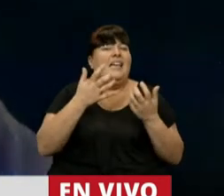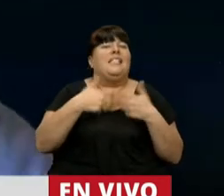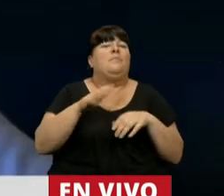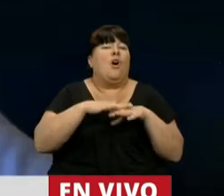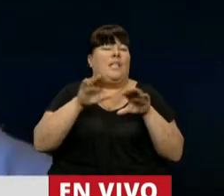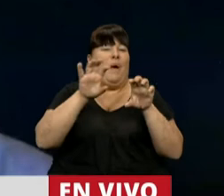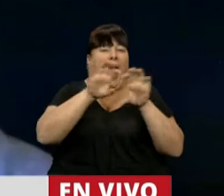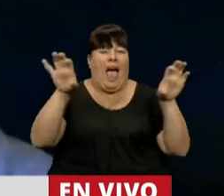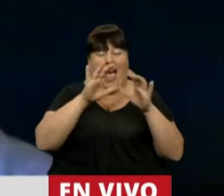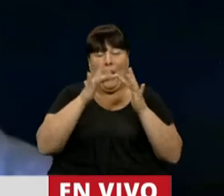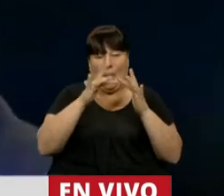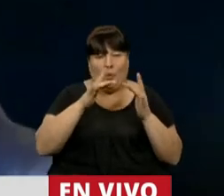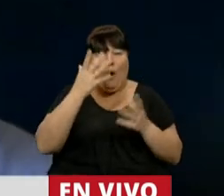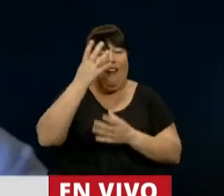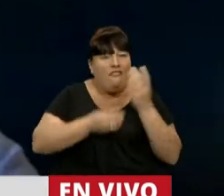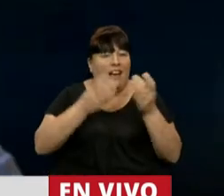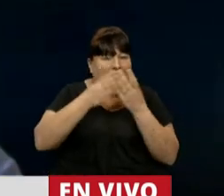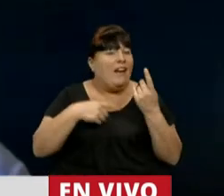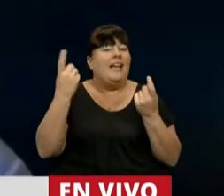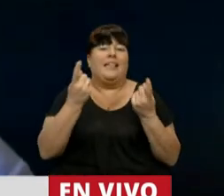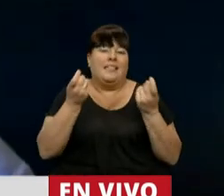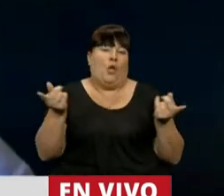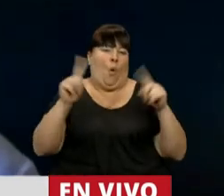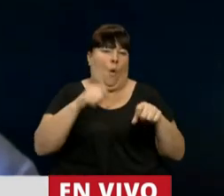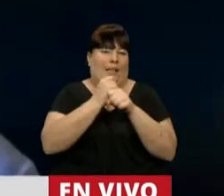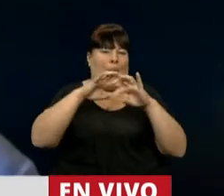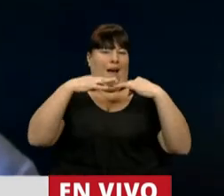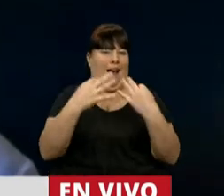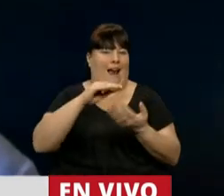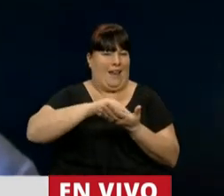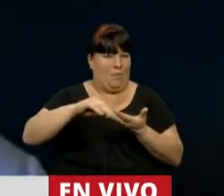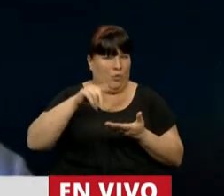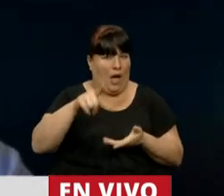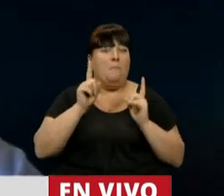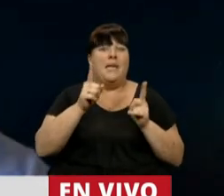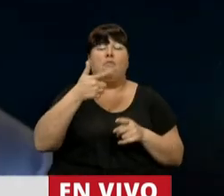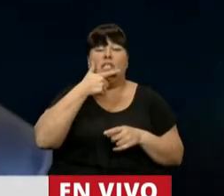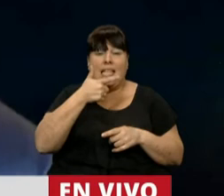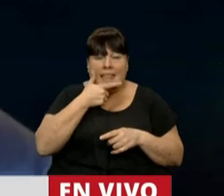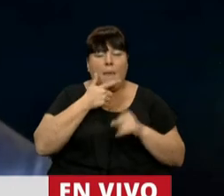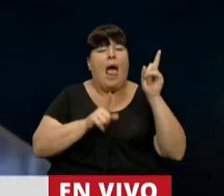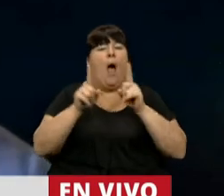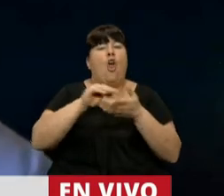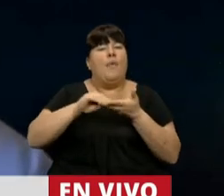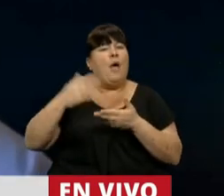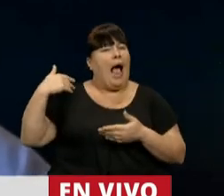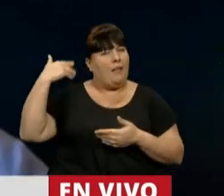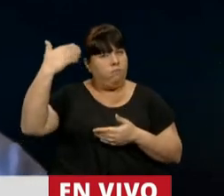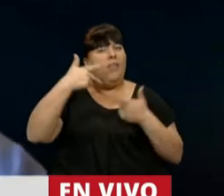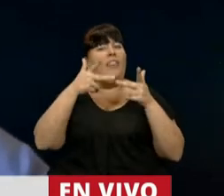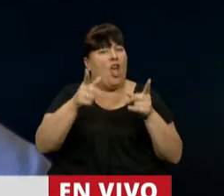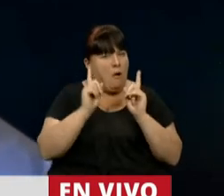virtual no somete volver al sistema presencial. Y fue en el mes de septiembre, alguno de los diputados propinantes lo